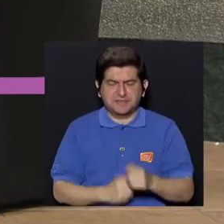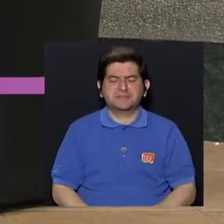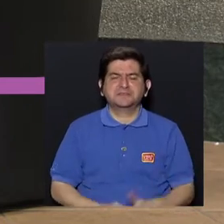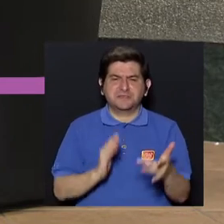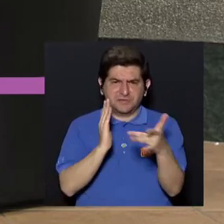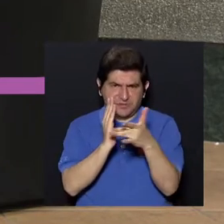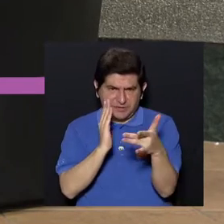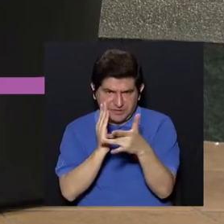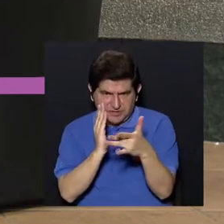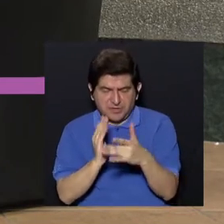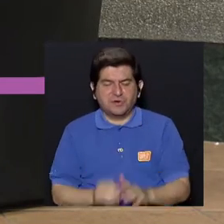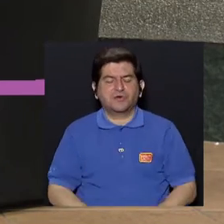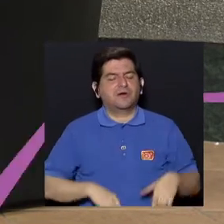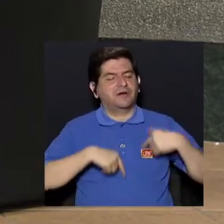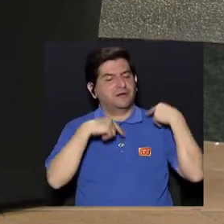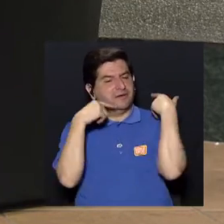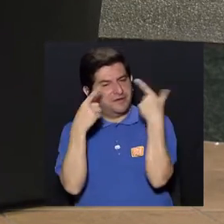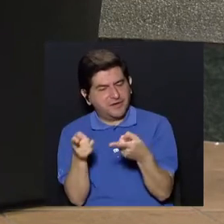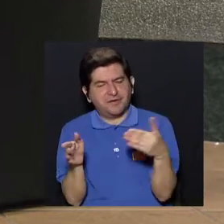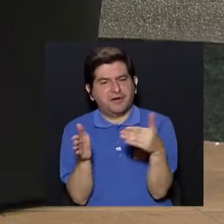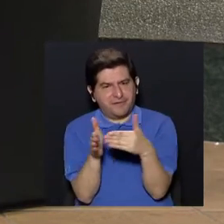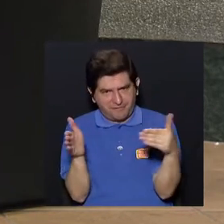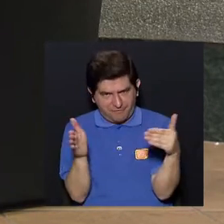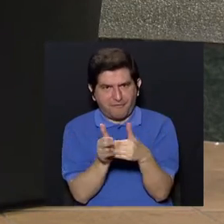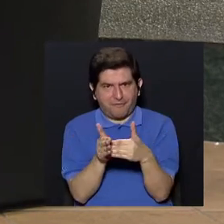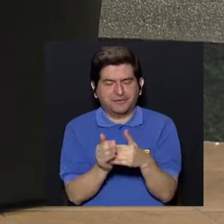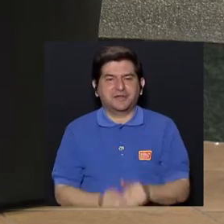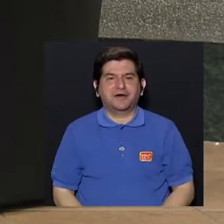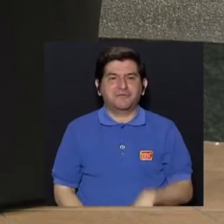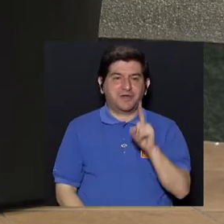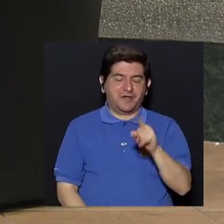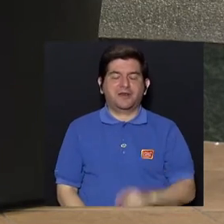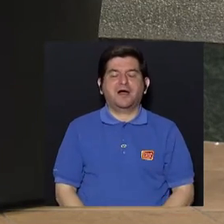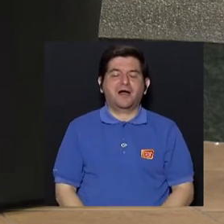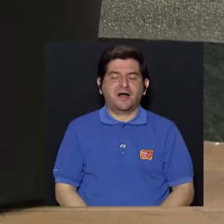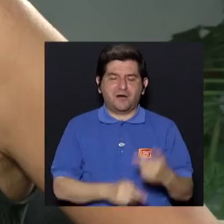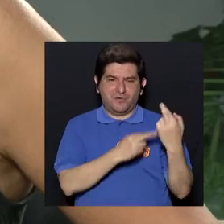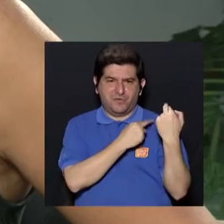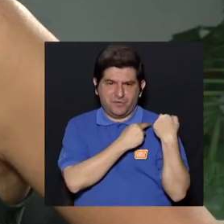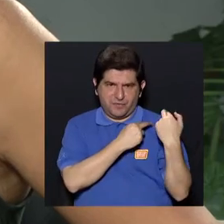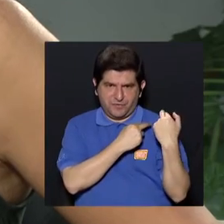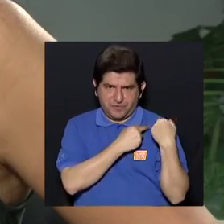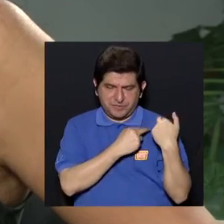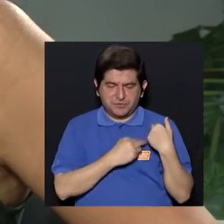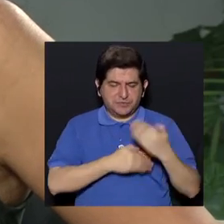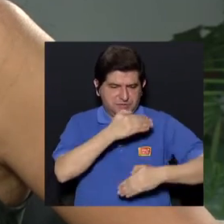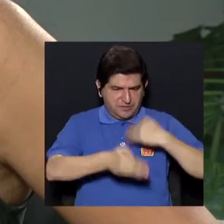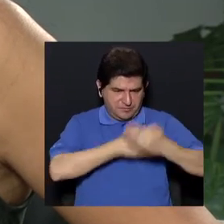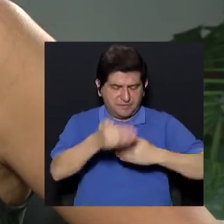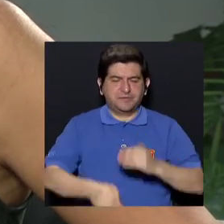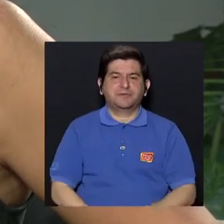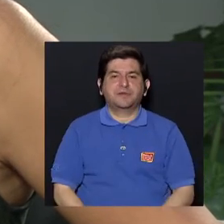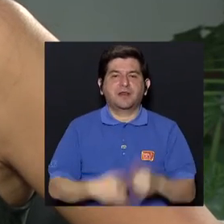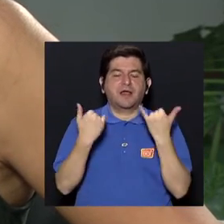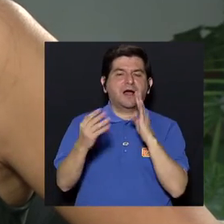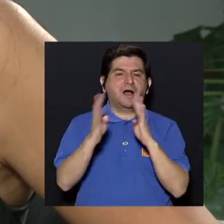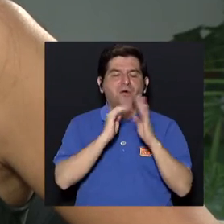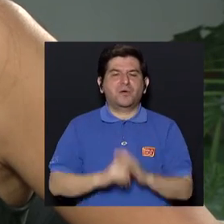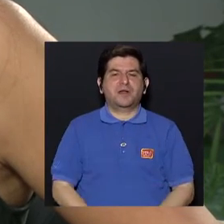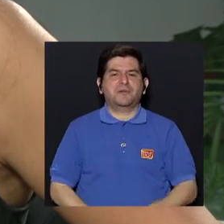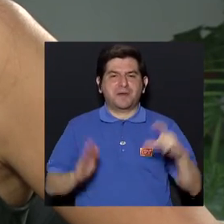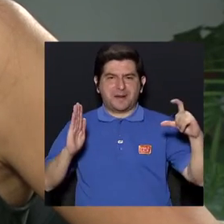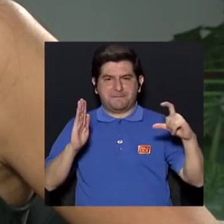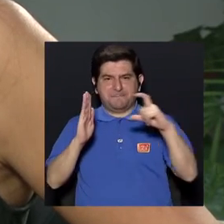naturaleza debería estarse llevando de nuevo a un gestor autorizado. Yo quisiera ahora que hablemos de las baterías.